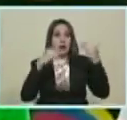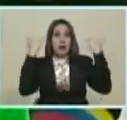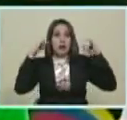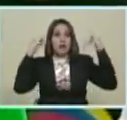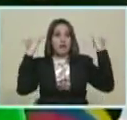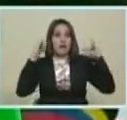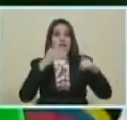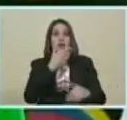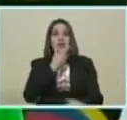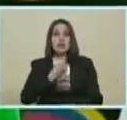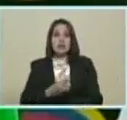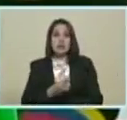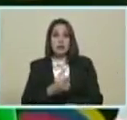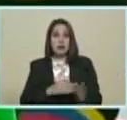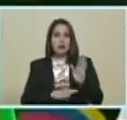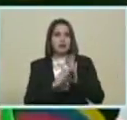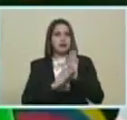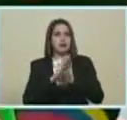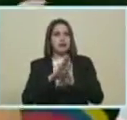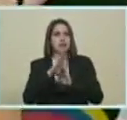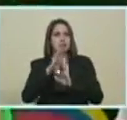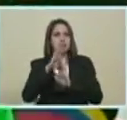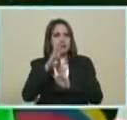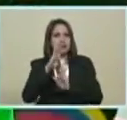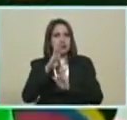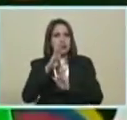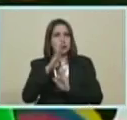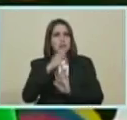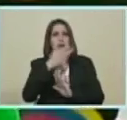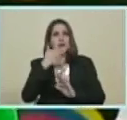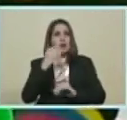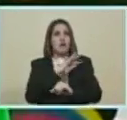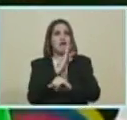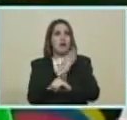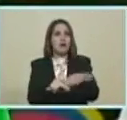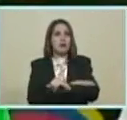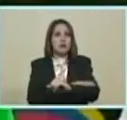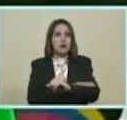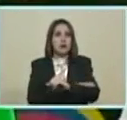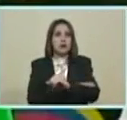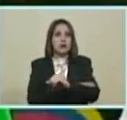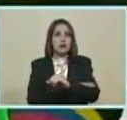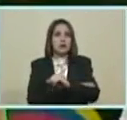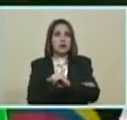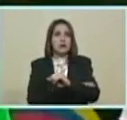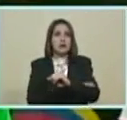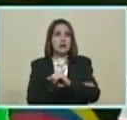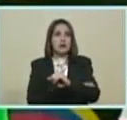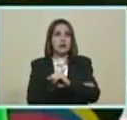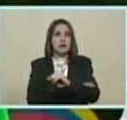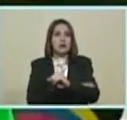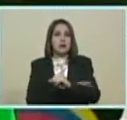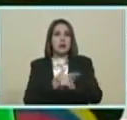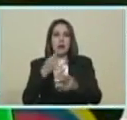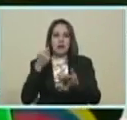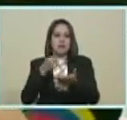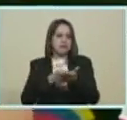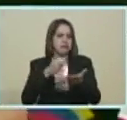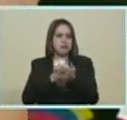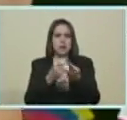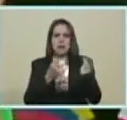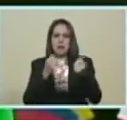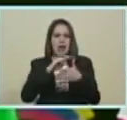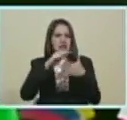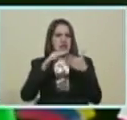decembrinas Para el crecimiento ¿Verdad? De que nos puedan Fortalecer En ese crecimiento A través Bien de la materia prima